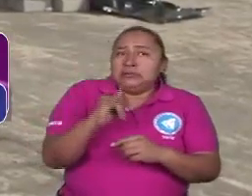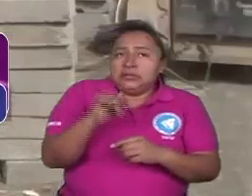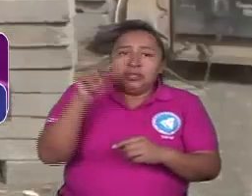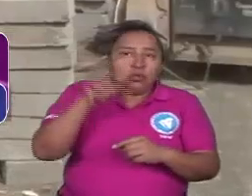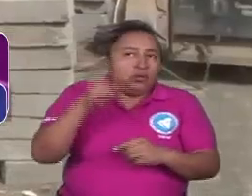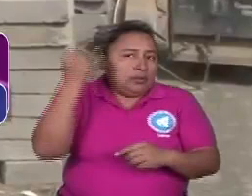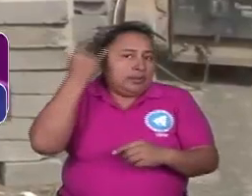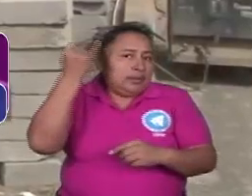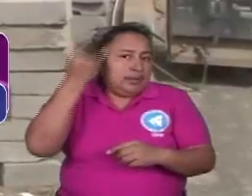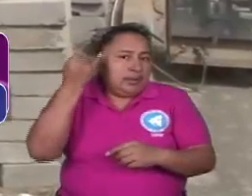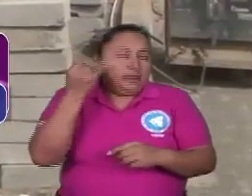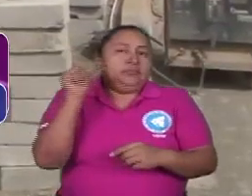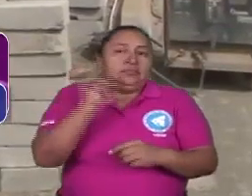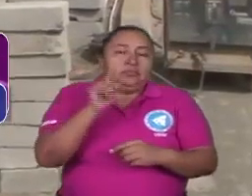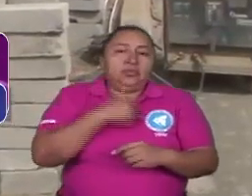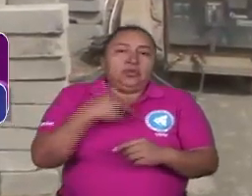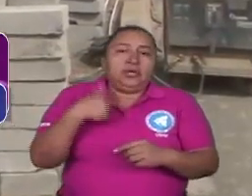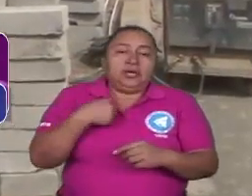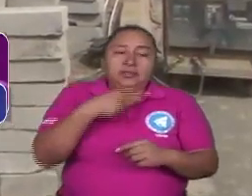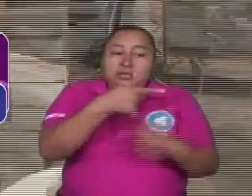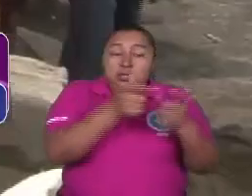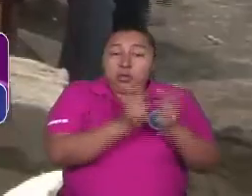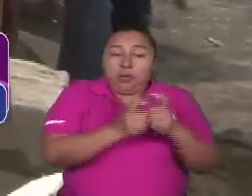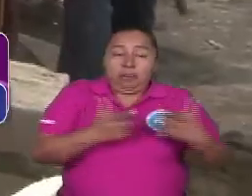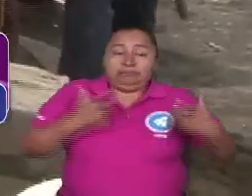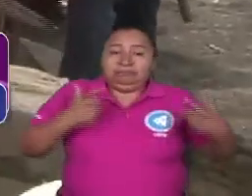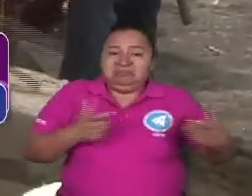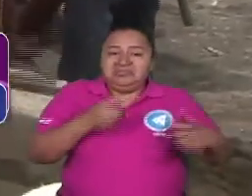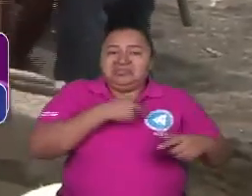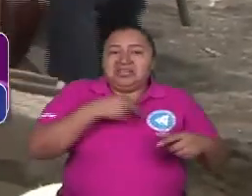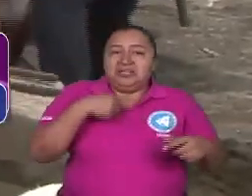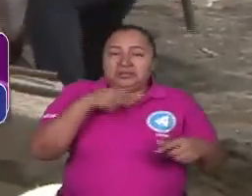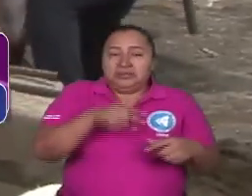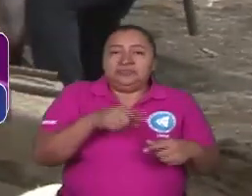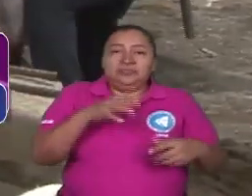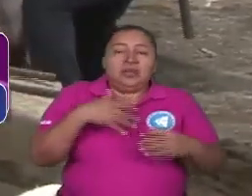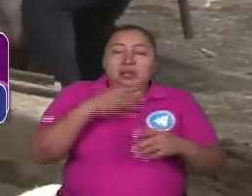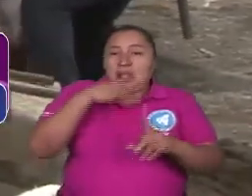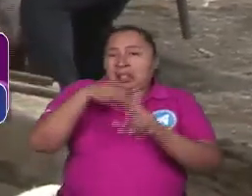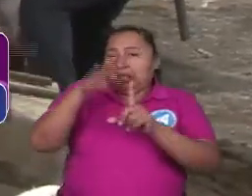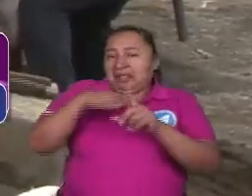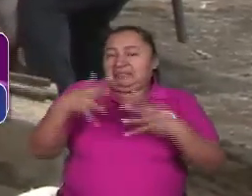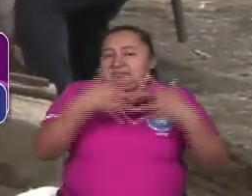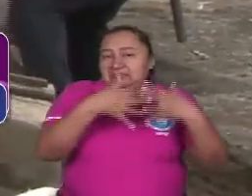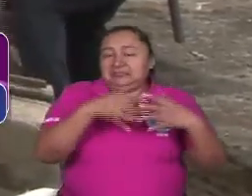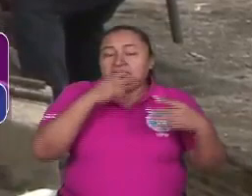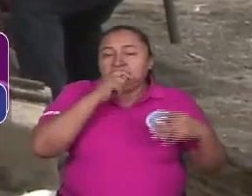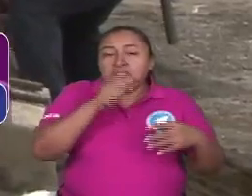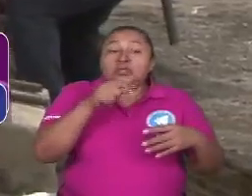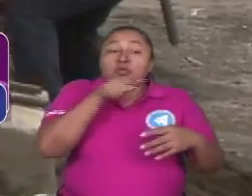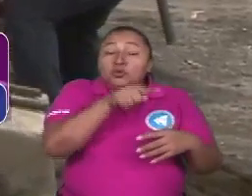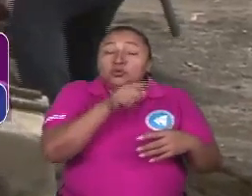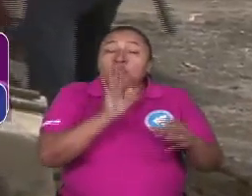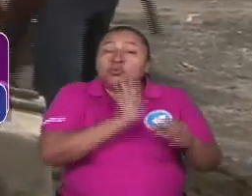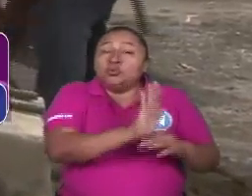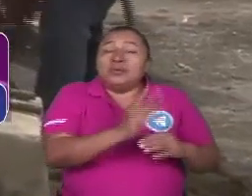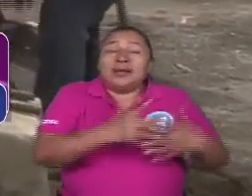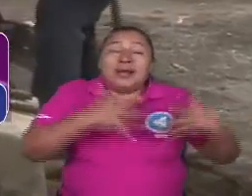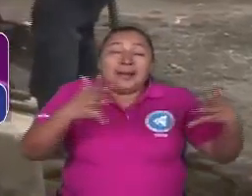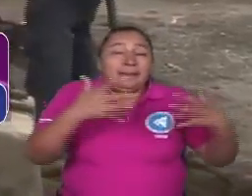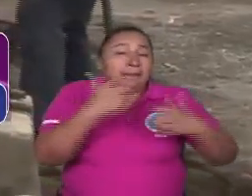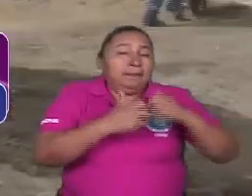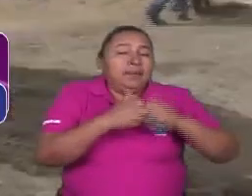ideológico, porque eso es lo que hace la clase burguesa y los capitalistas y los proimperialistas. Su gran problema es